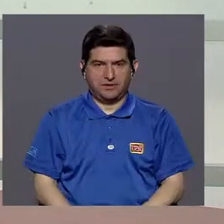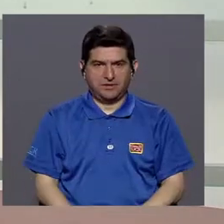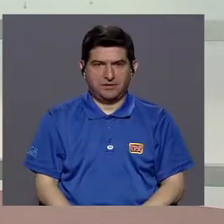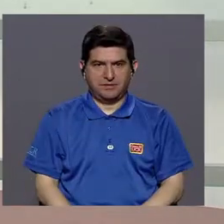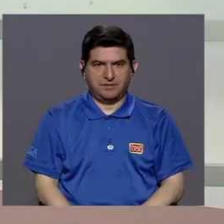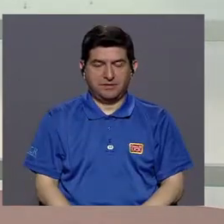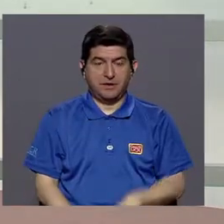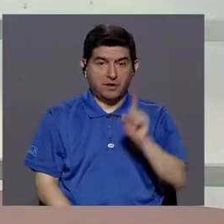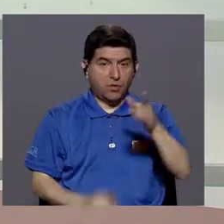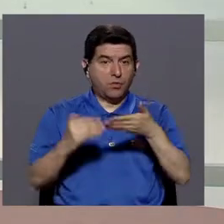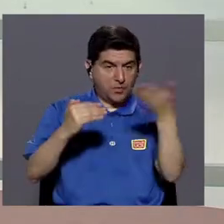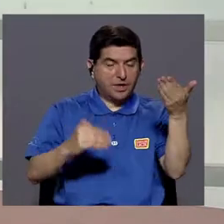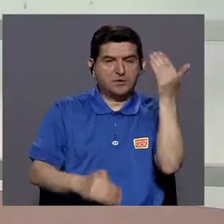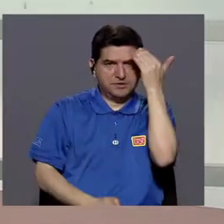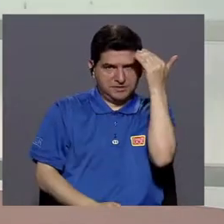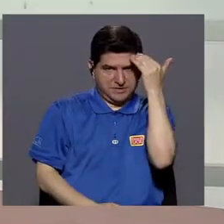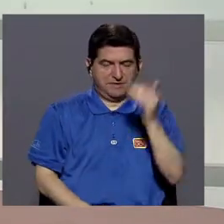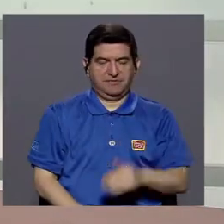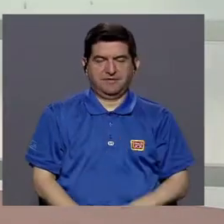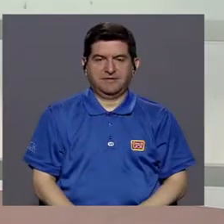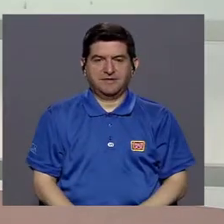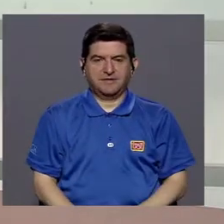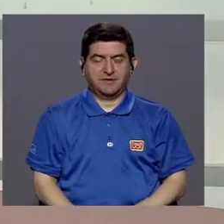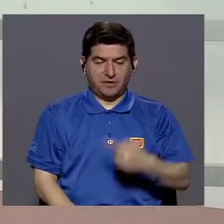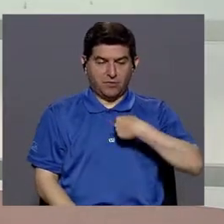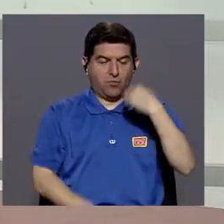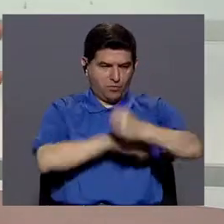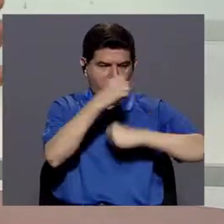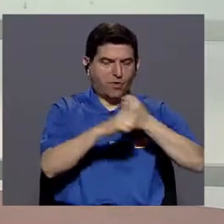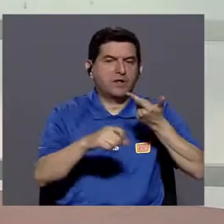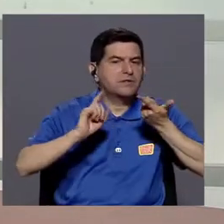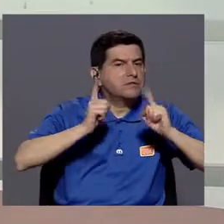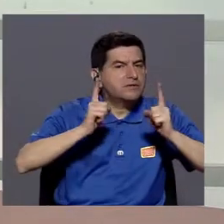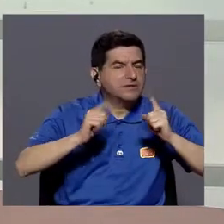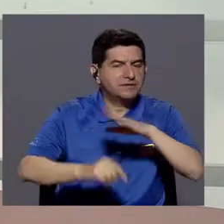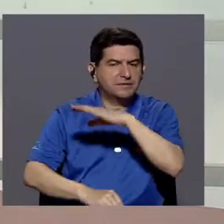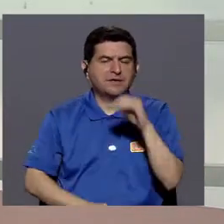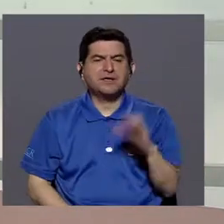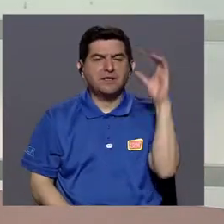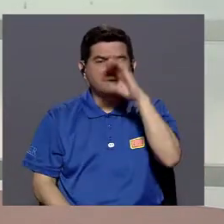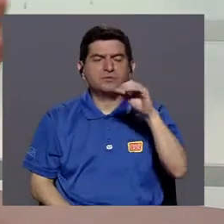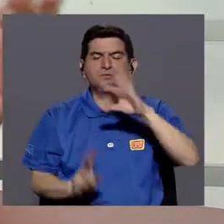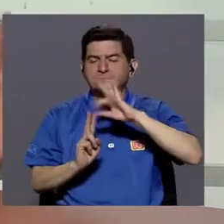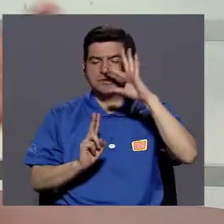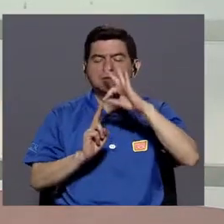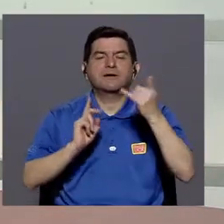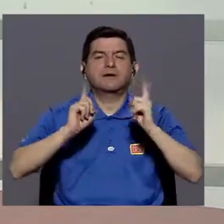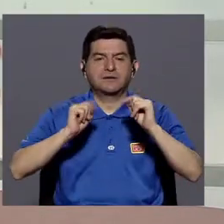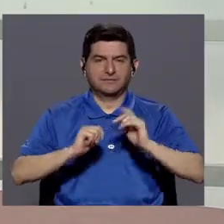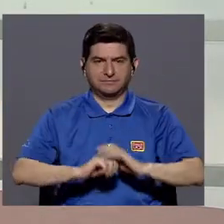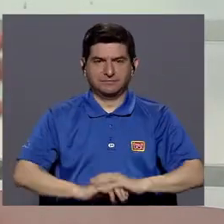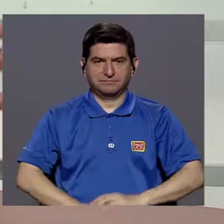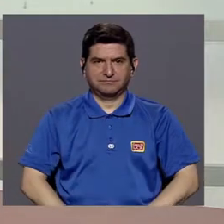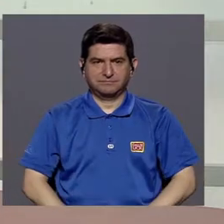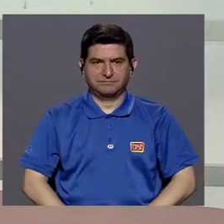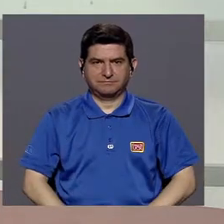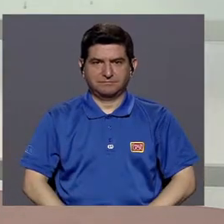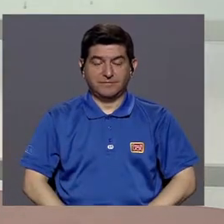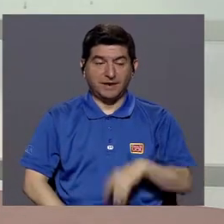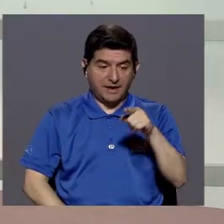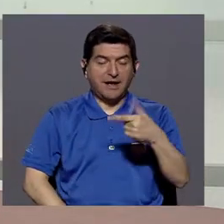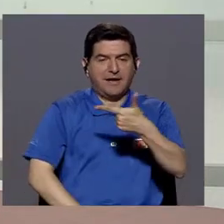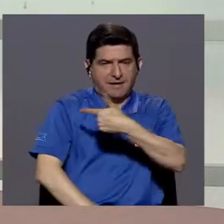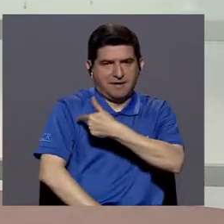de los adultos mayores. Entonces, una cuestión es ubicarse en la edad que uno tiene y buscar las